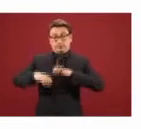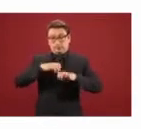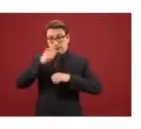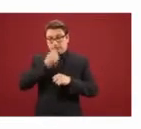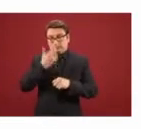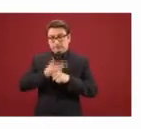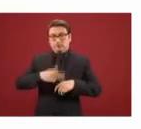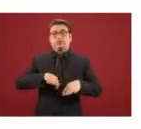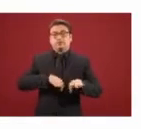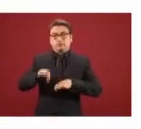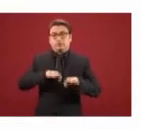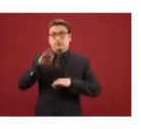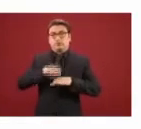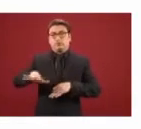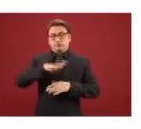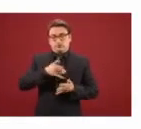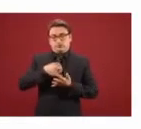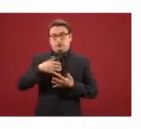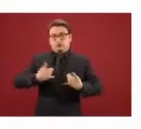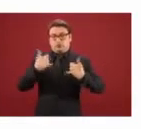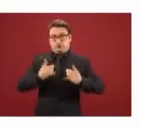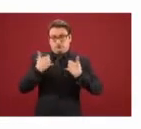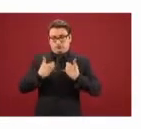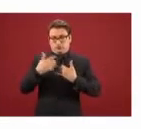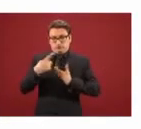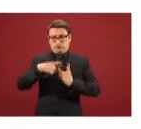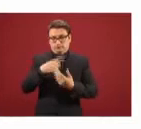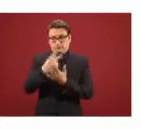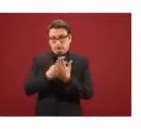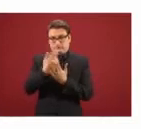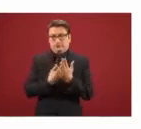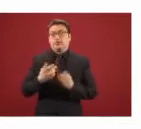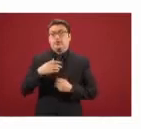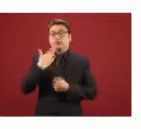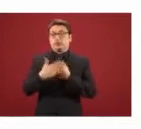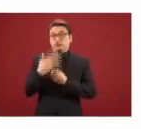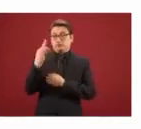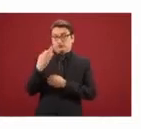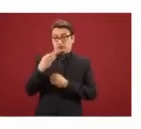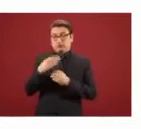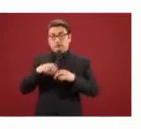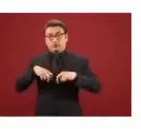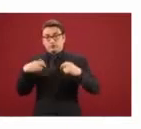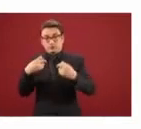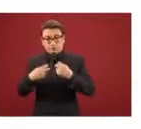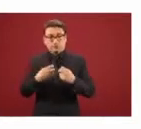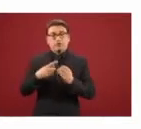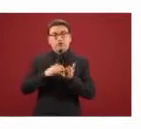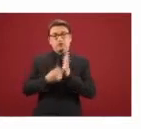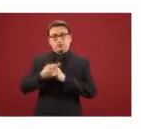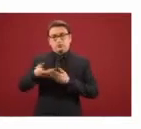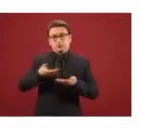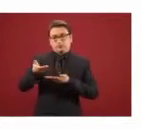Previsión Social para Jóvenes Construyendo el Futuro. En febrero inician dos mesas técnicas, una para abordar asuntos legales y financieros